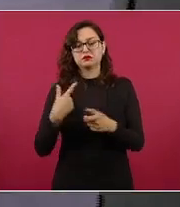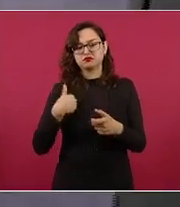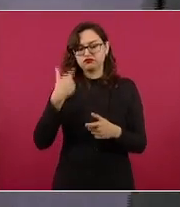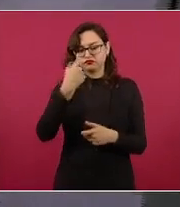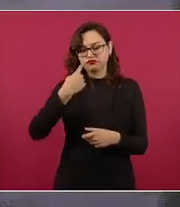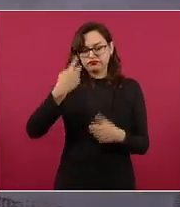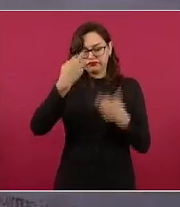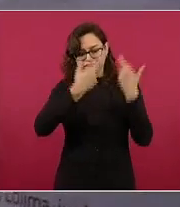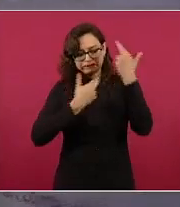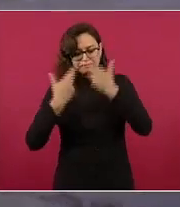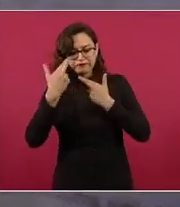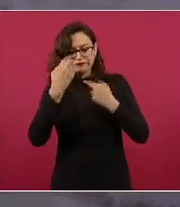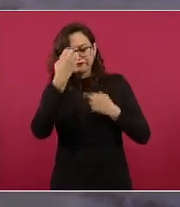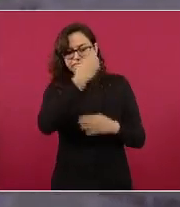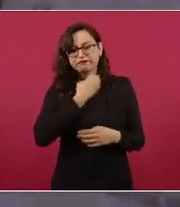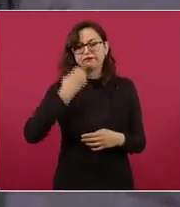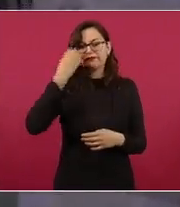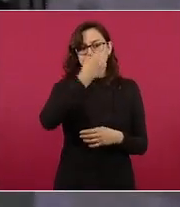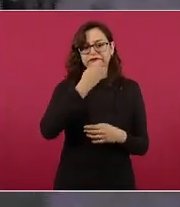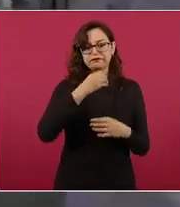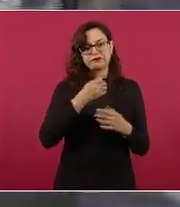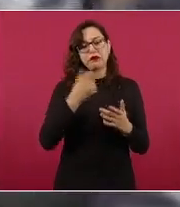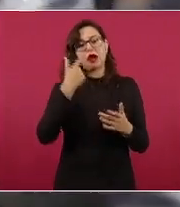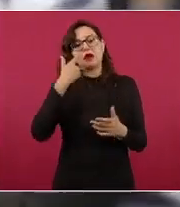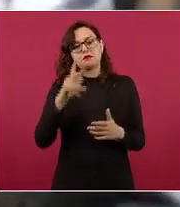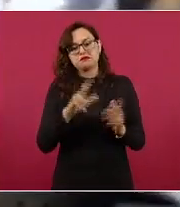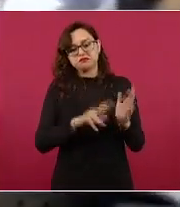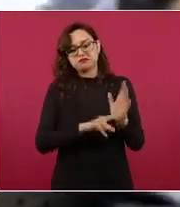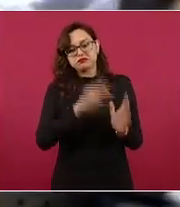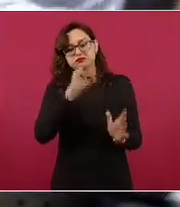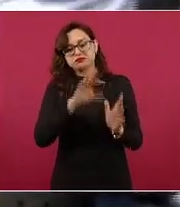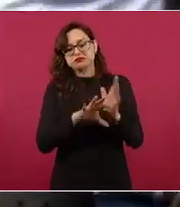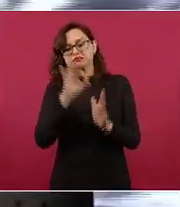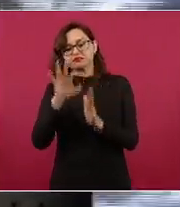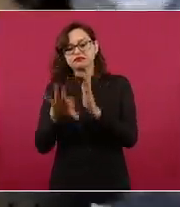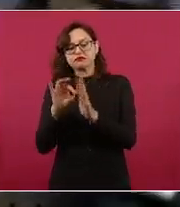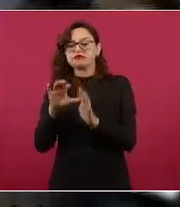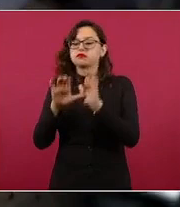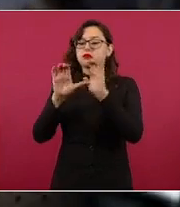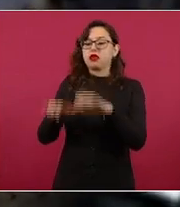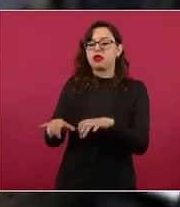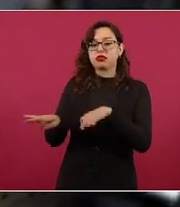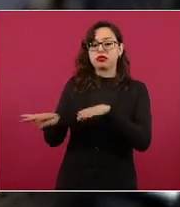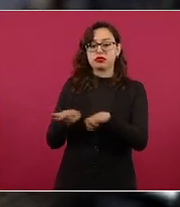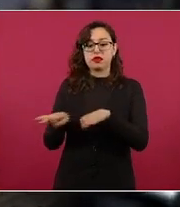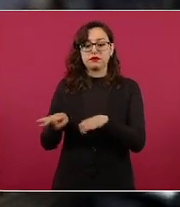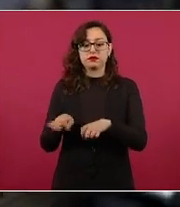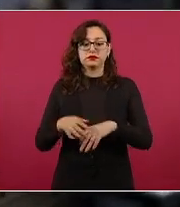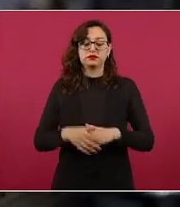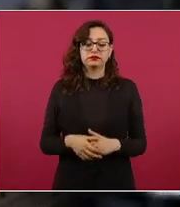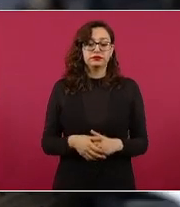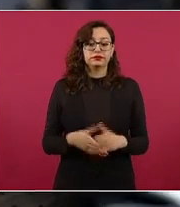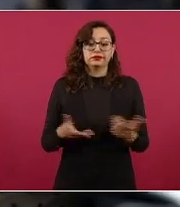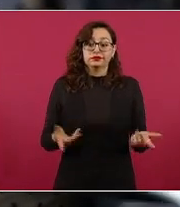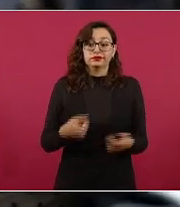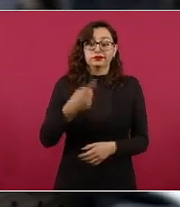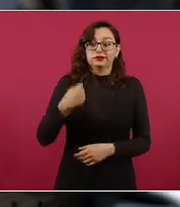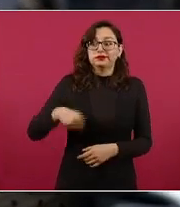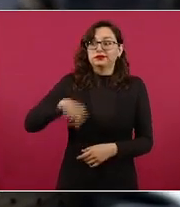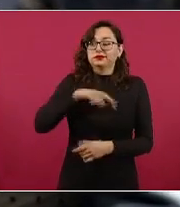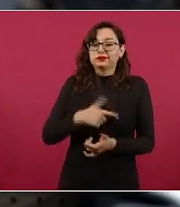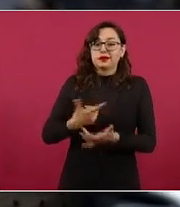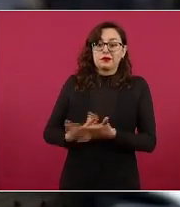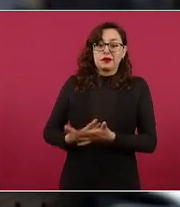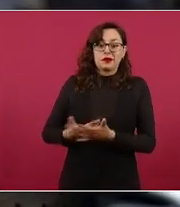para poder entrar al proceso de selección. Estamos esperando esta oportunidad desde hace varios años